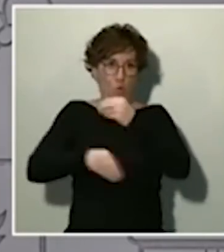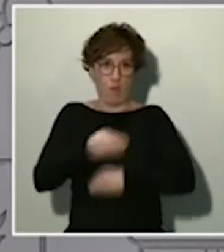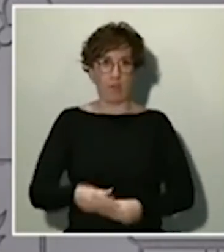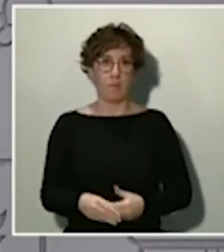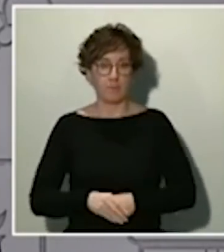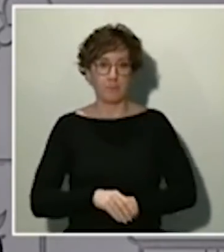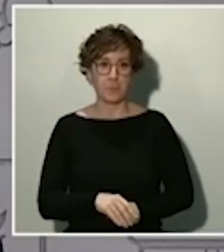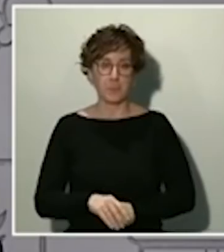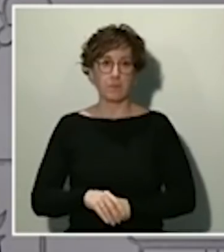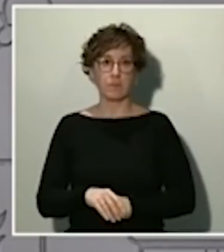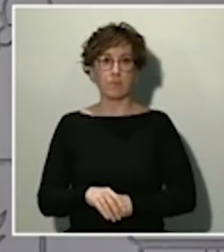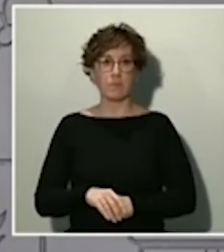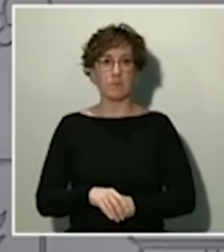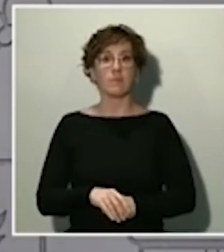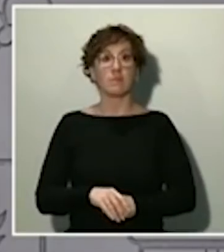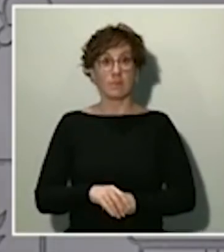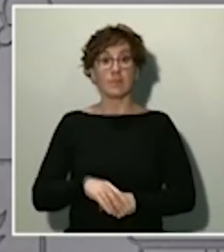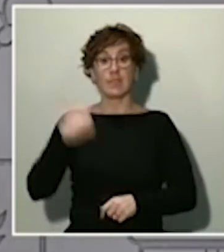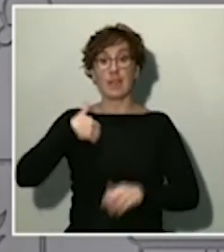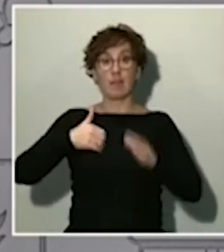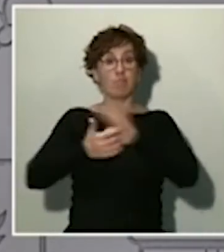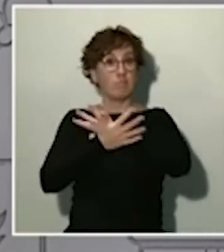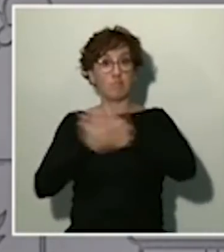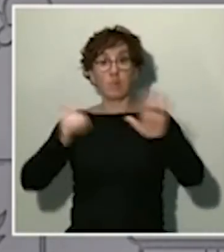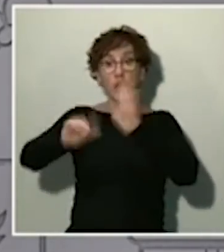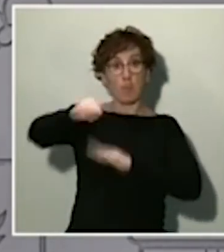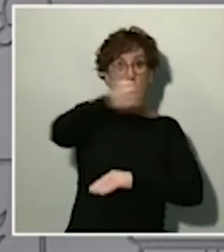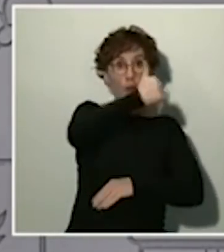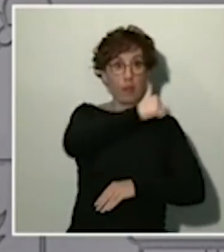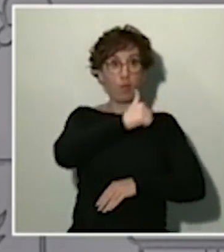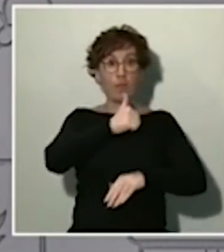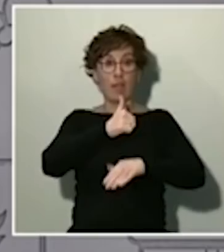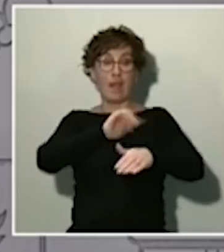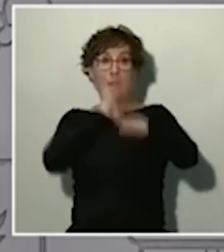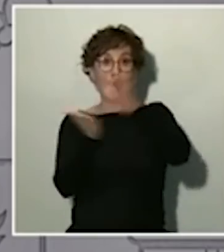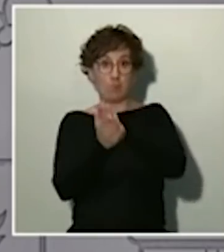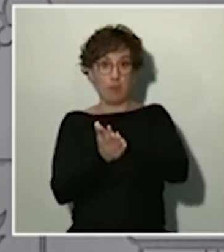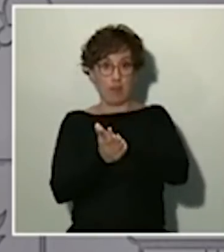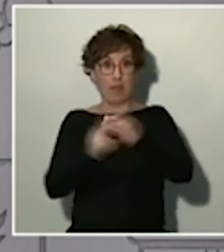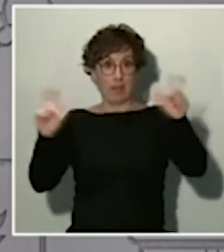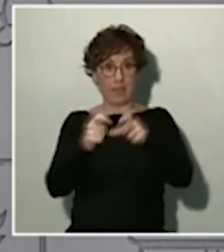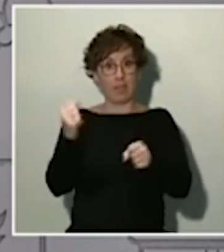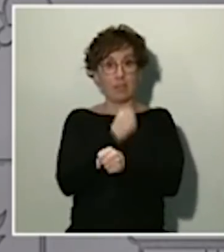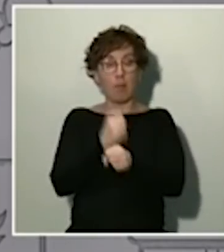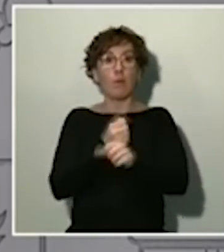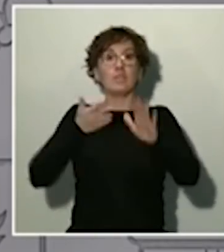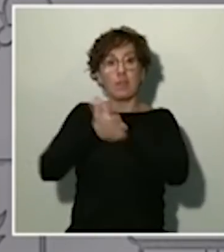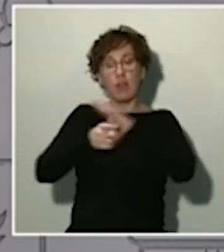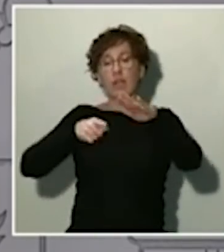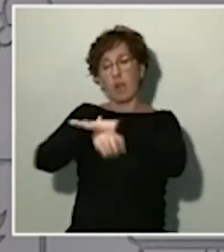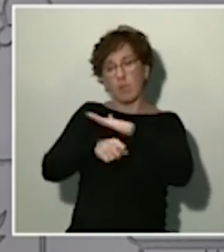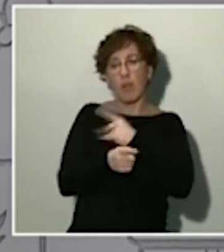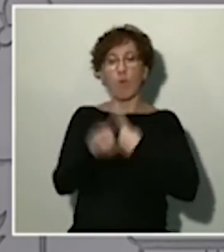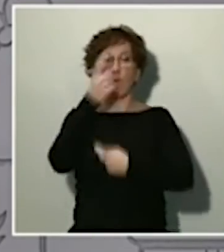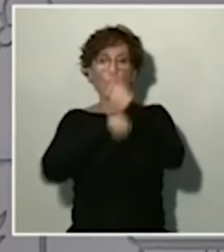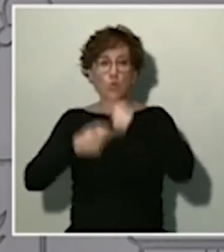de la aprobación de los ERTEs, reduciendo los periodos de tramitación y consultas por los que los trabajadores percibirán sus prestaciones